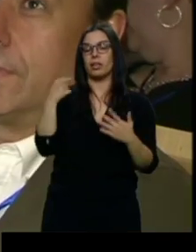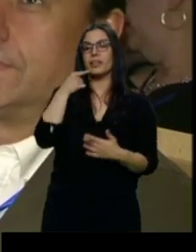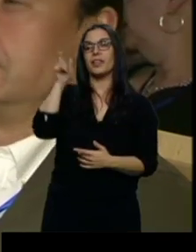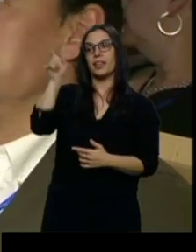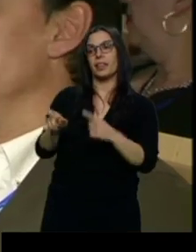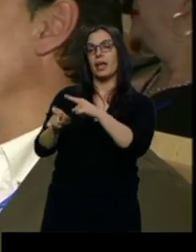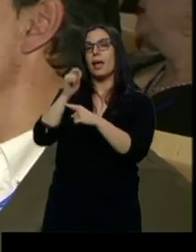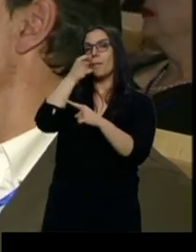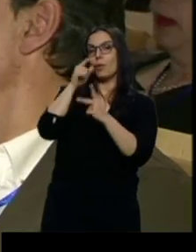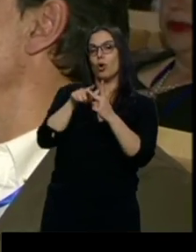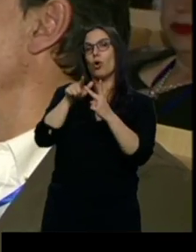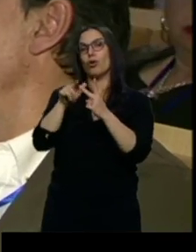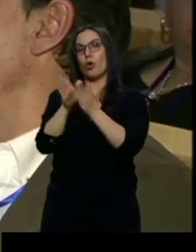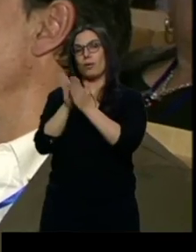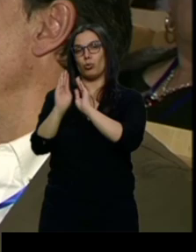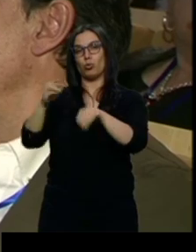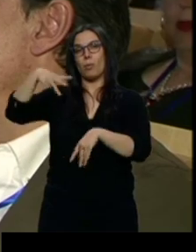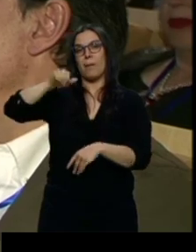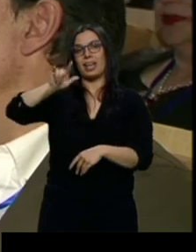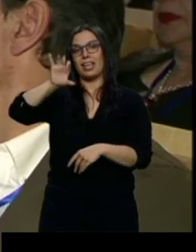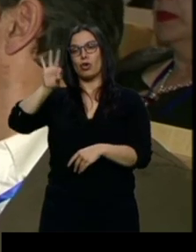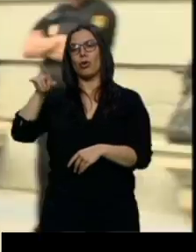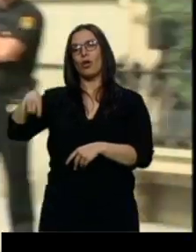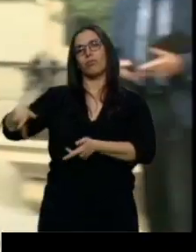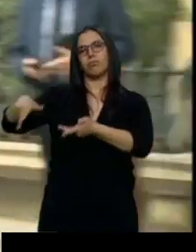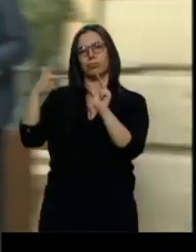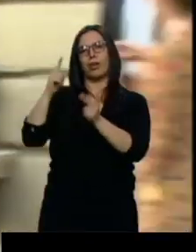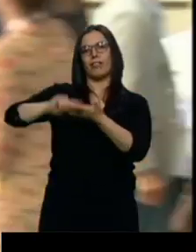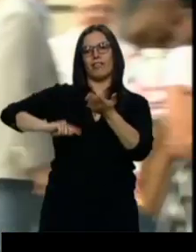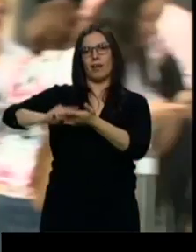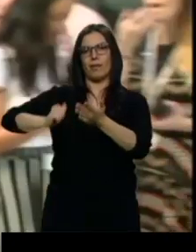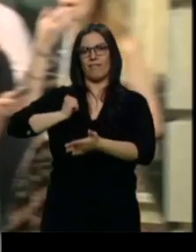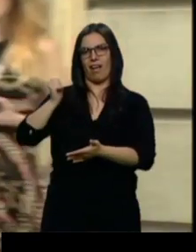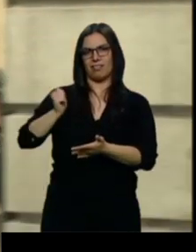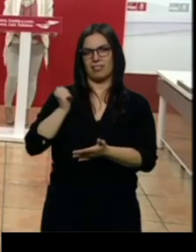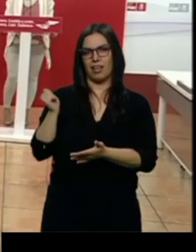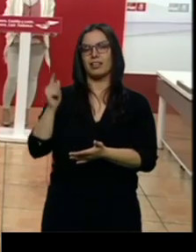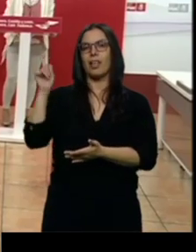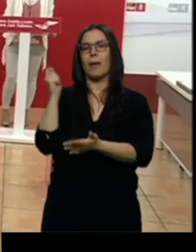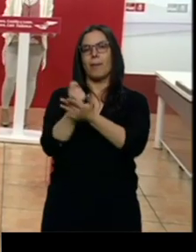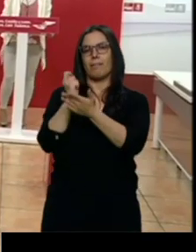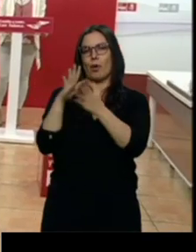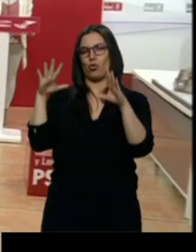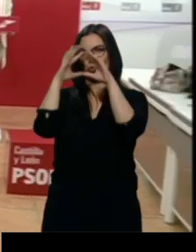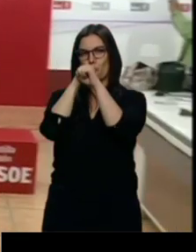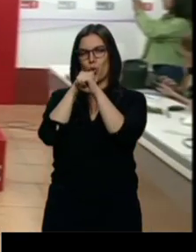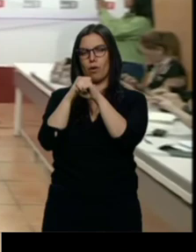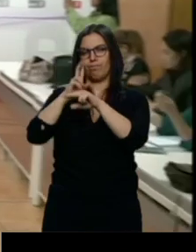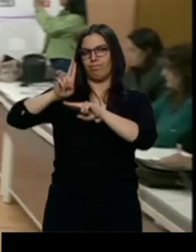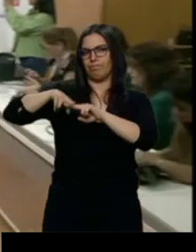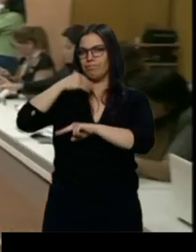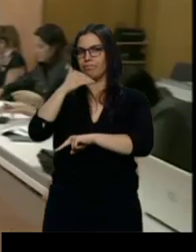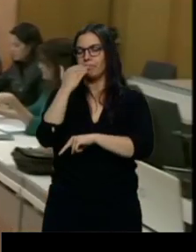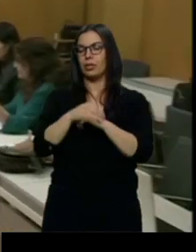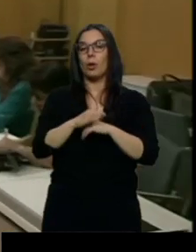Maillo supuestamente permitieron la falsificación de firmas de afiliados y pagos opacos. Para los socialistas, Fernández Mañueco ya